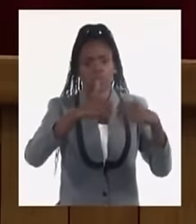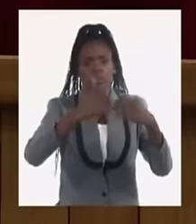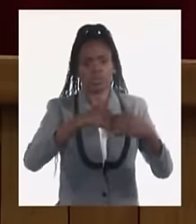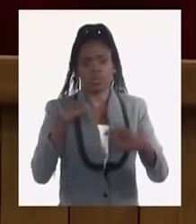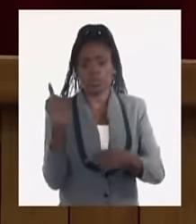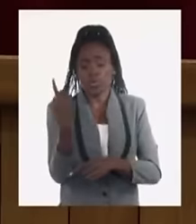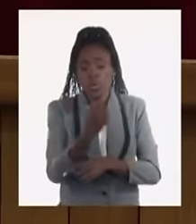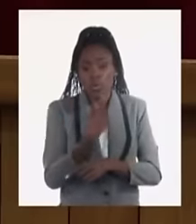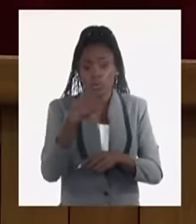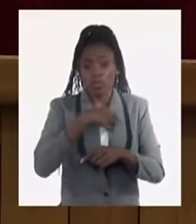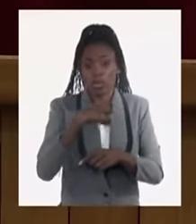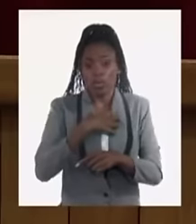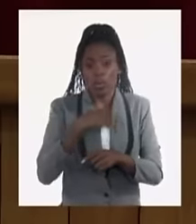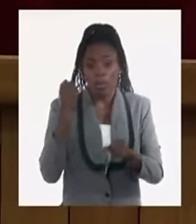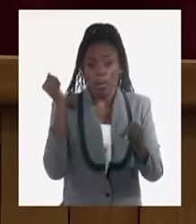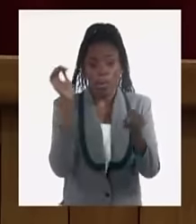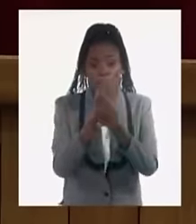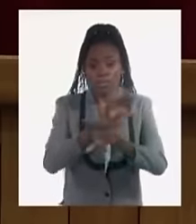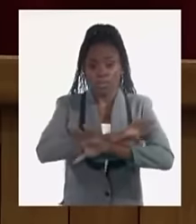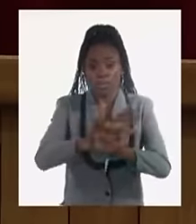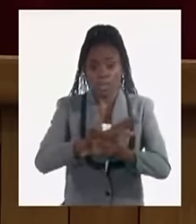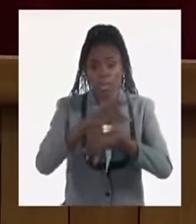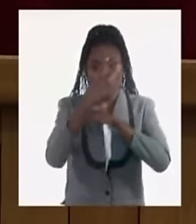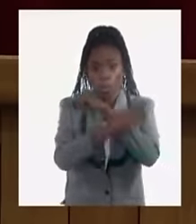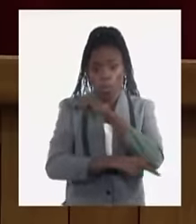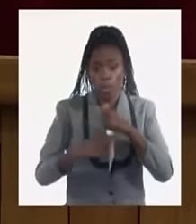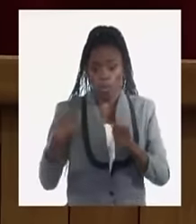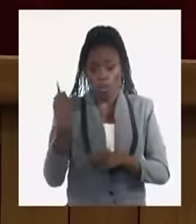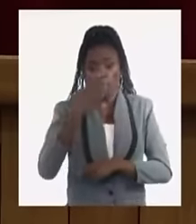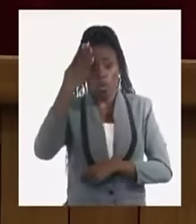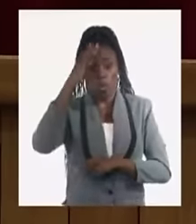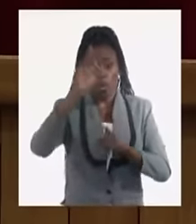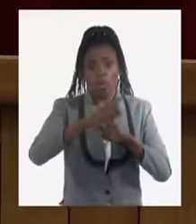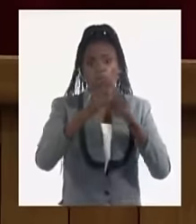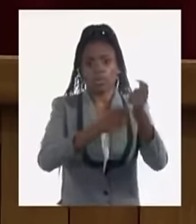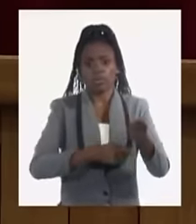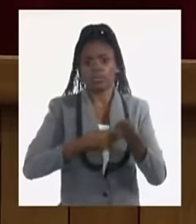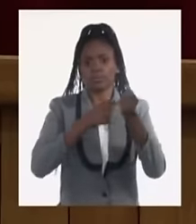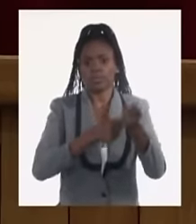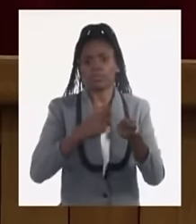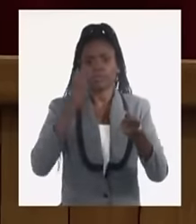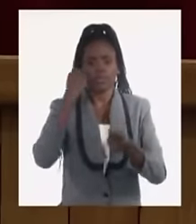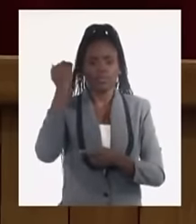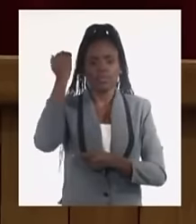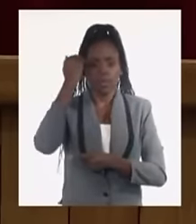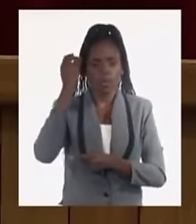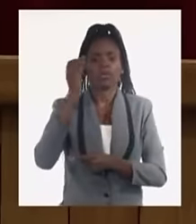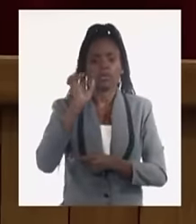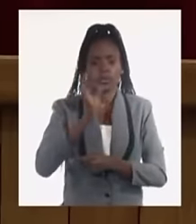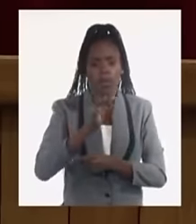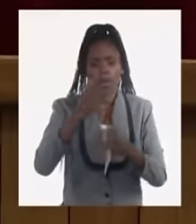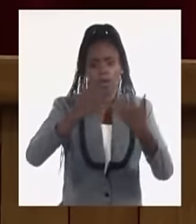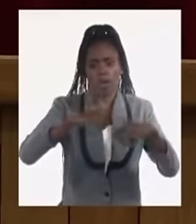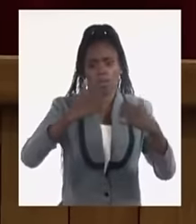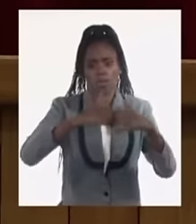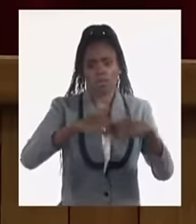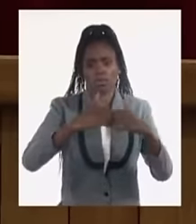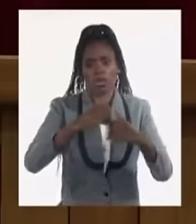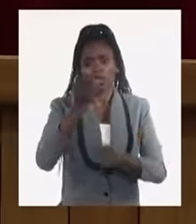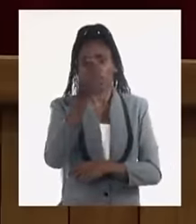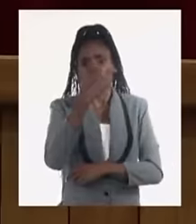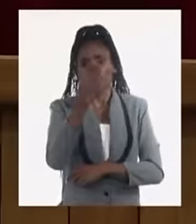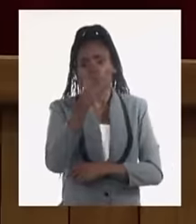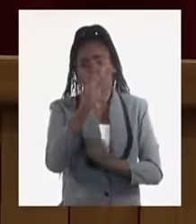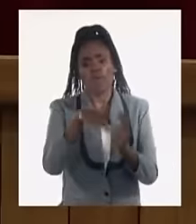Nosotros tenemos que ir a la pelea y un país como el nuestro, Arícola, tenemos capacidad suficiente para producir la comida que